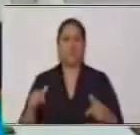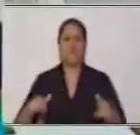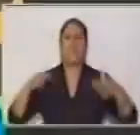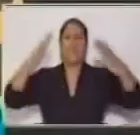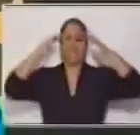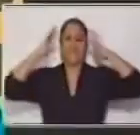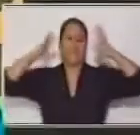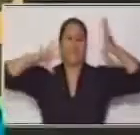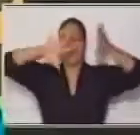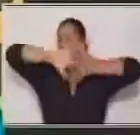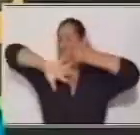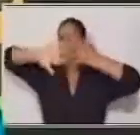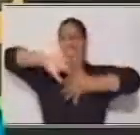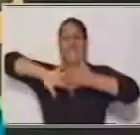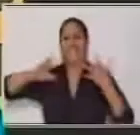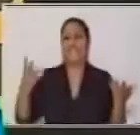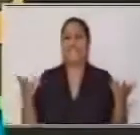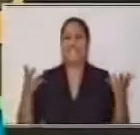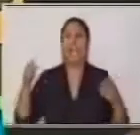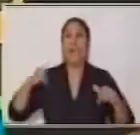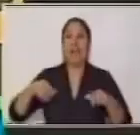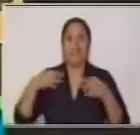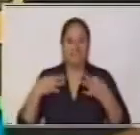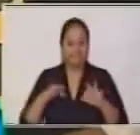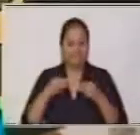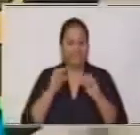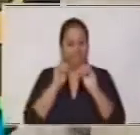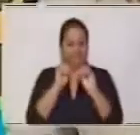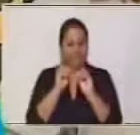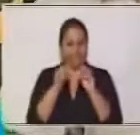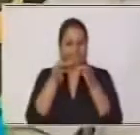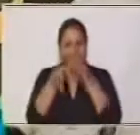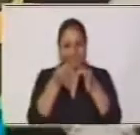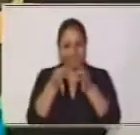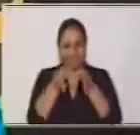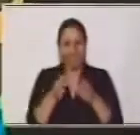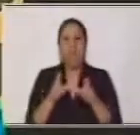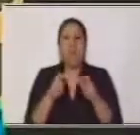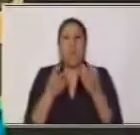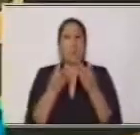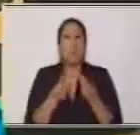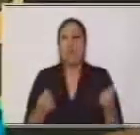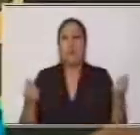el misterio. Vamos a resolver el misterio.